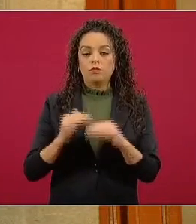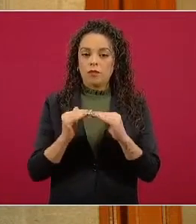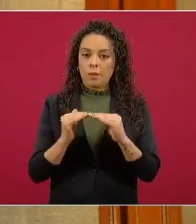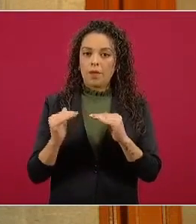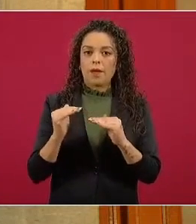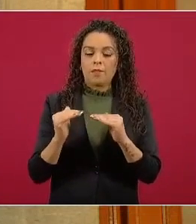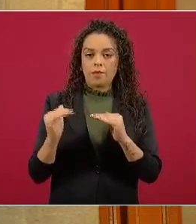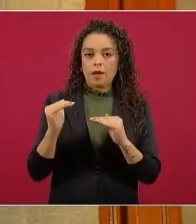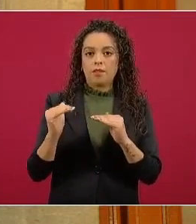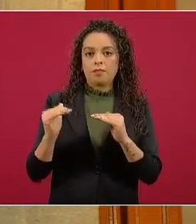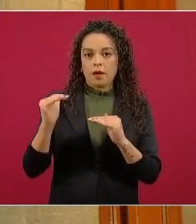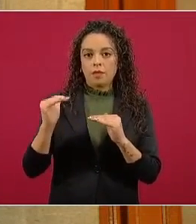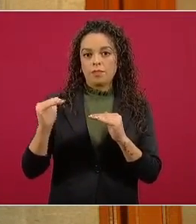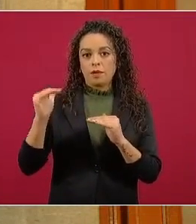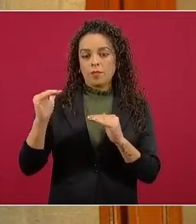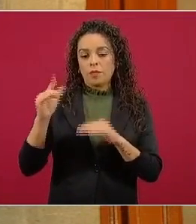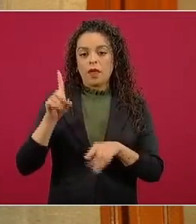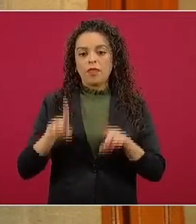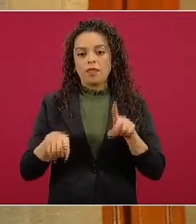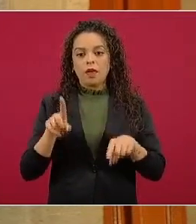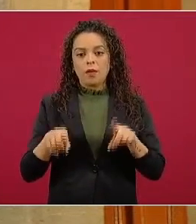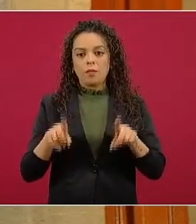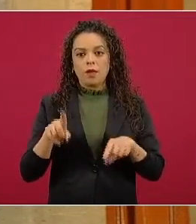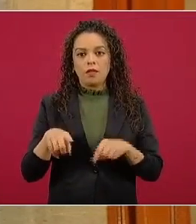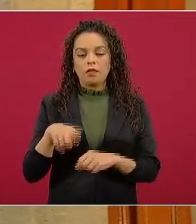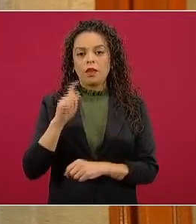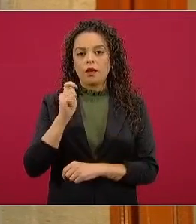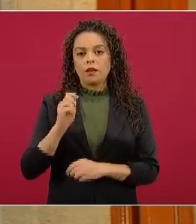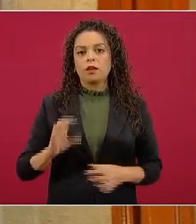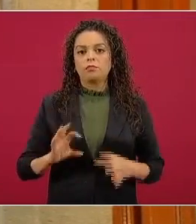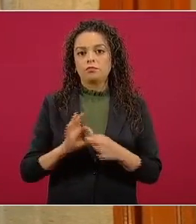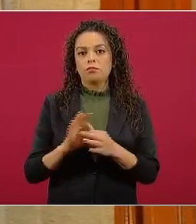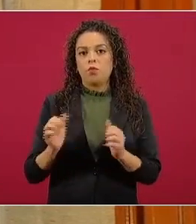incremento de inflación. Inflación.